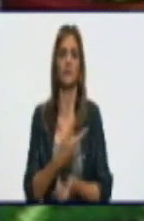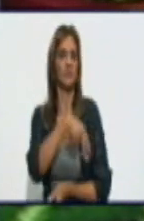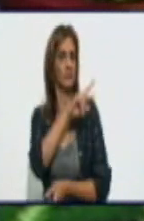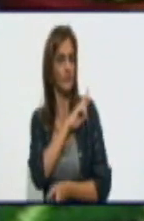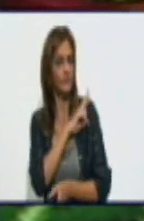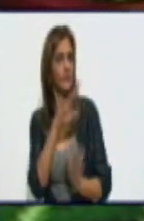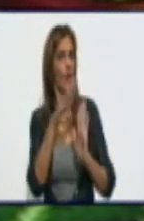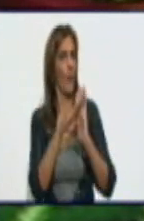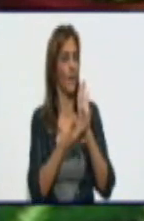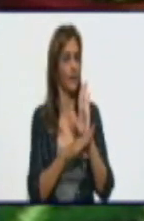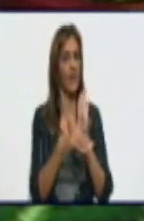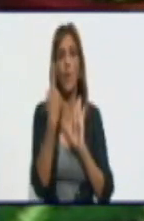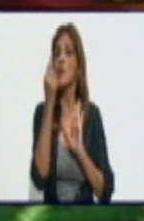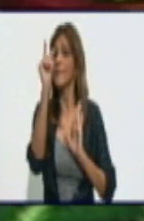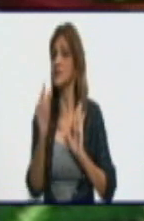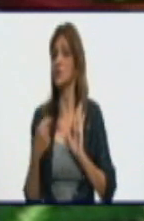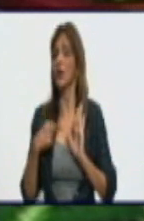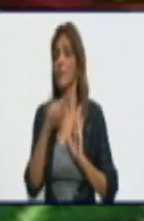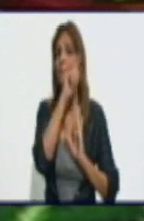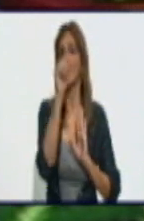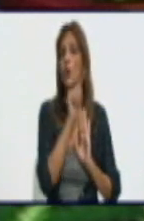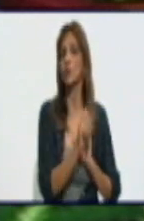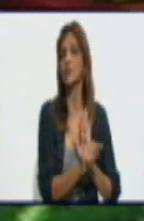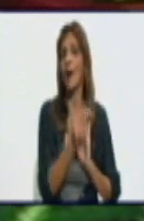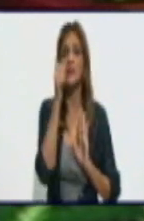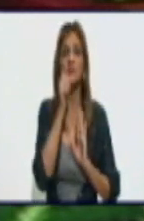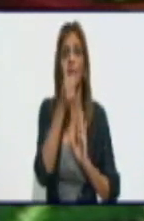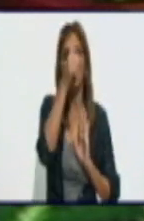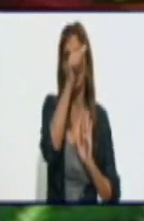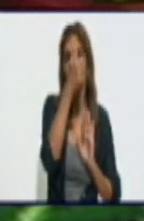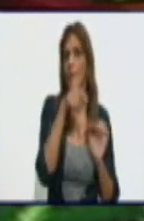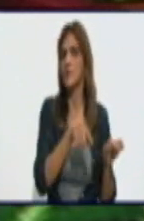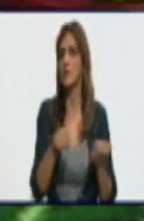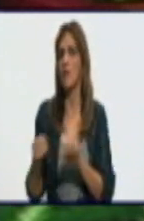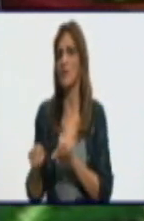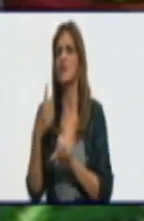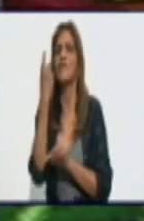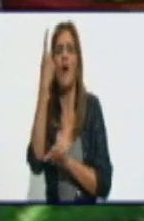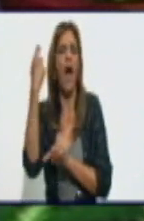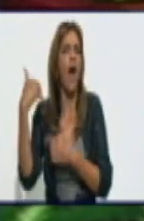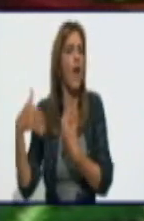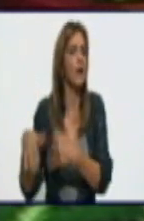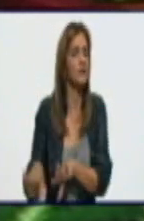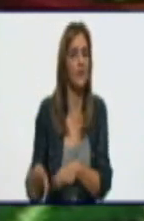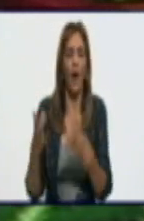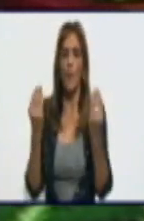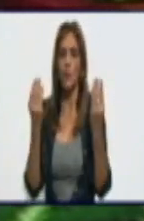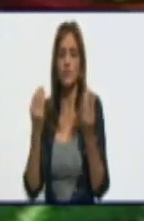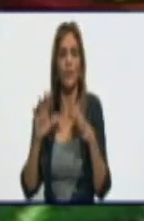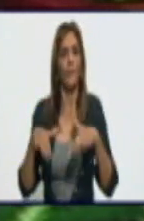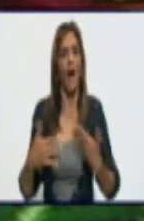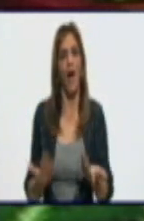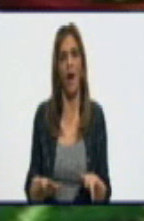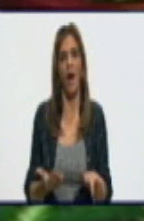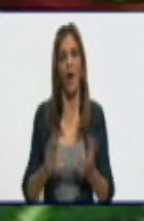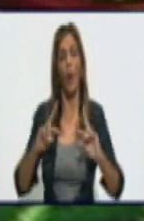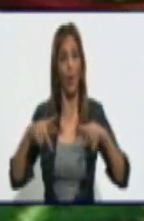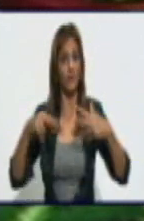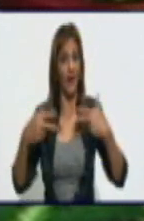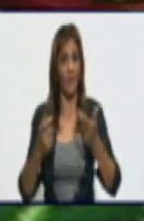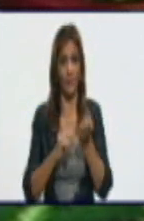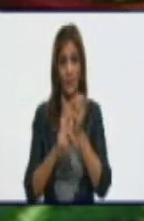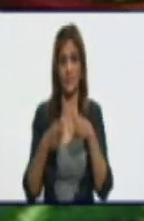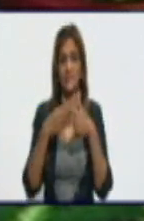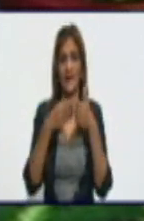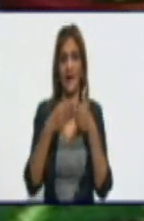Alguien me preguntaba el fin de semana, y falta mucho para volver a la normalidad, falta mucho para que cambien de fase.